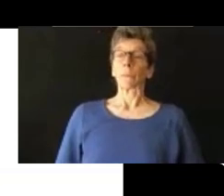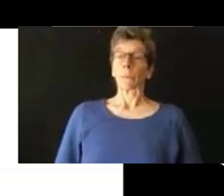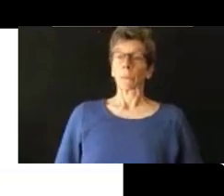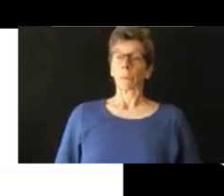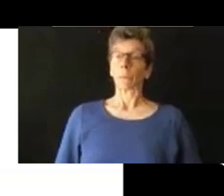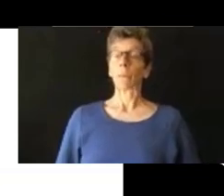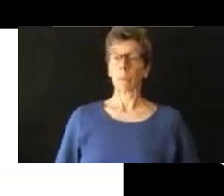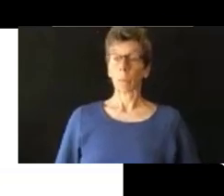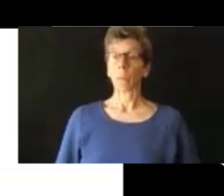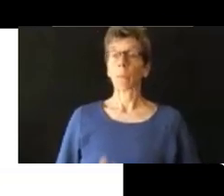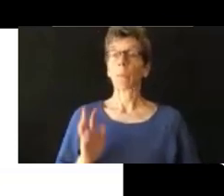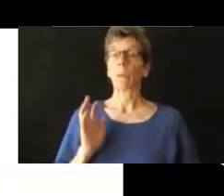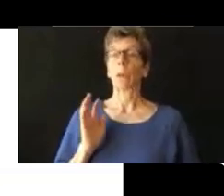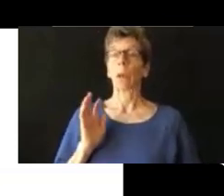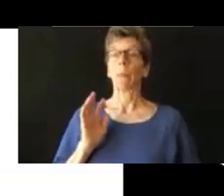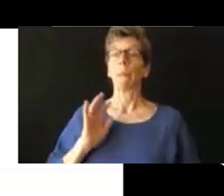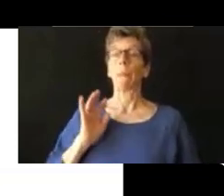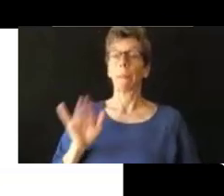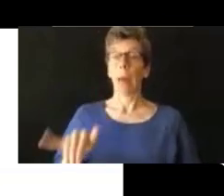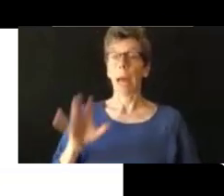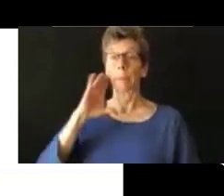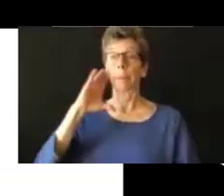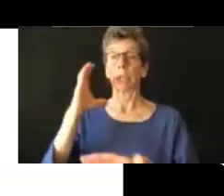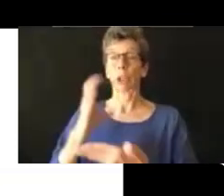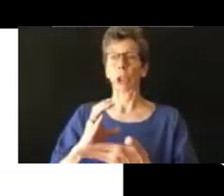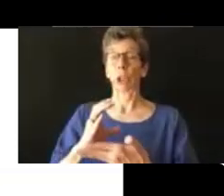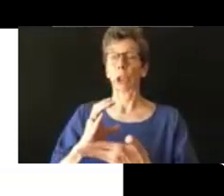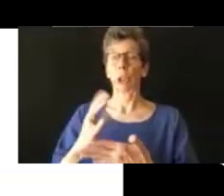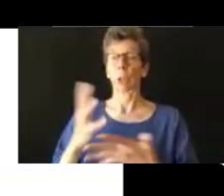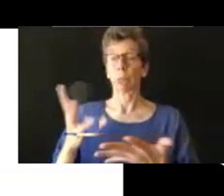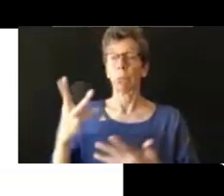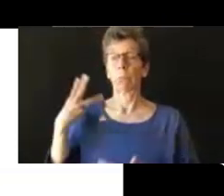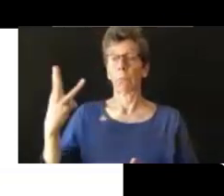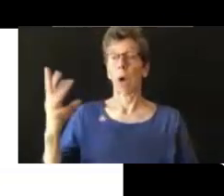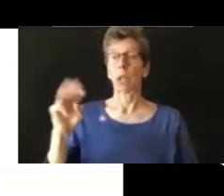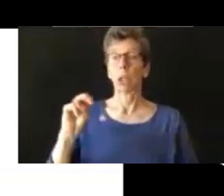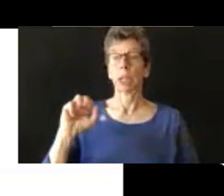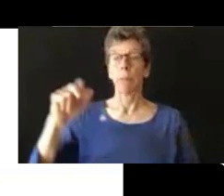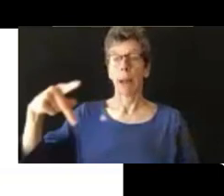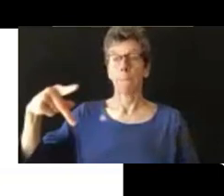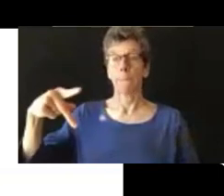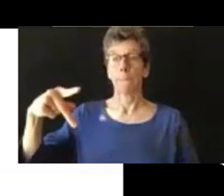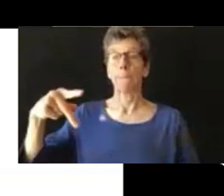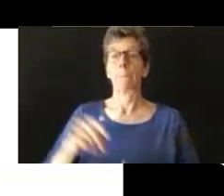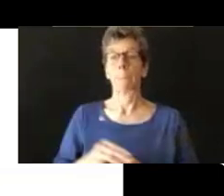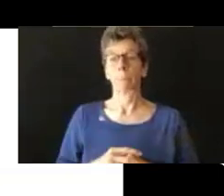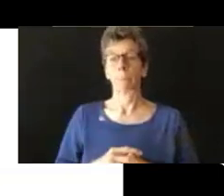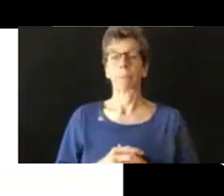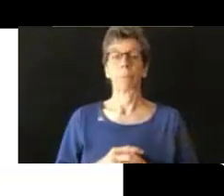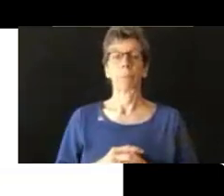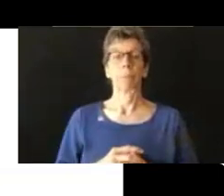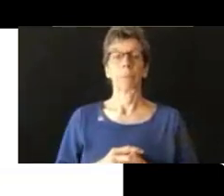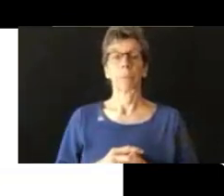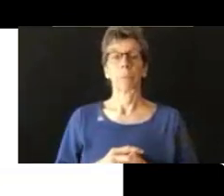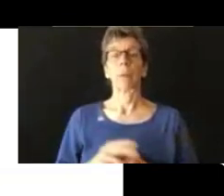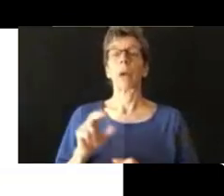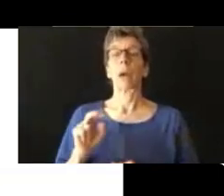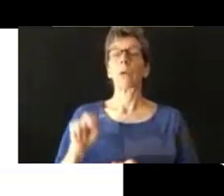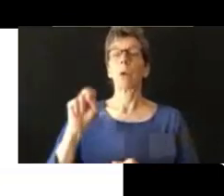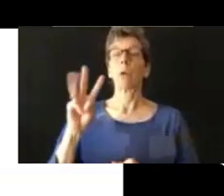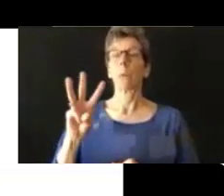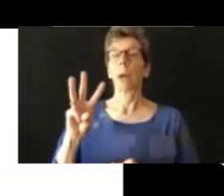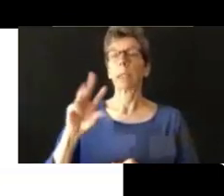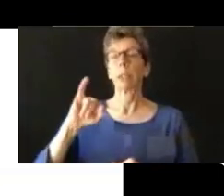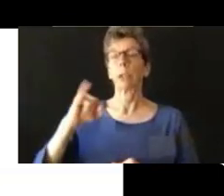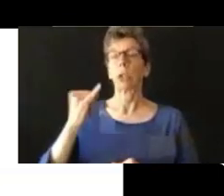Ahora, esta diapositiva es un mapa que muestra dónde estamos ubicados. El Northwest